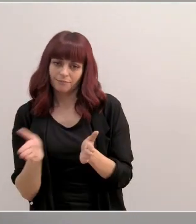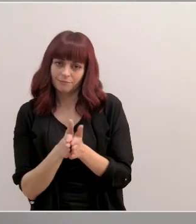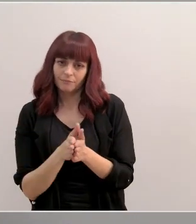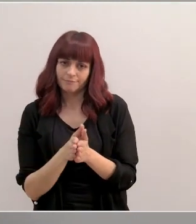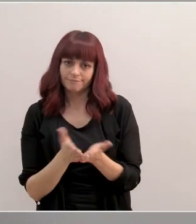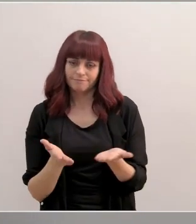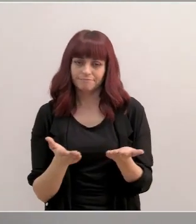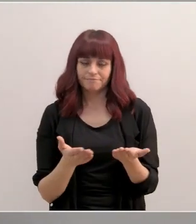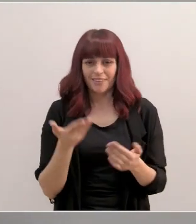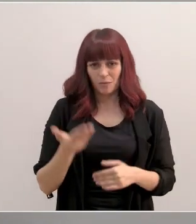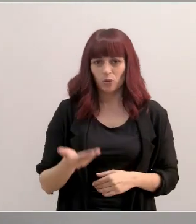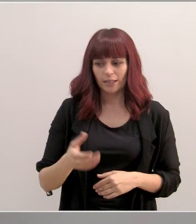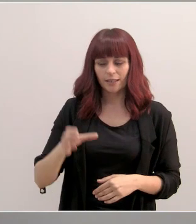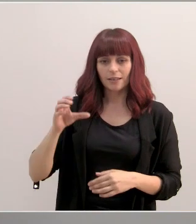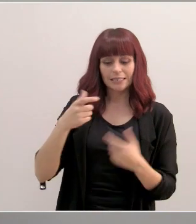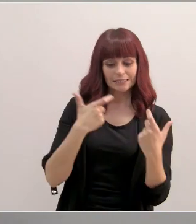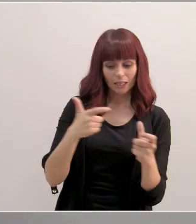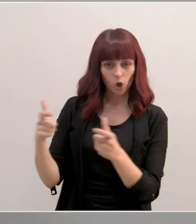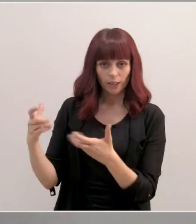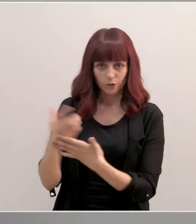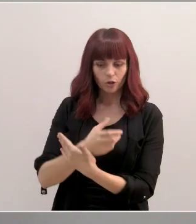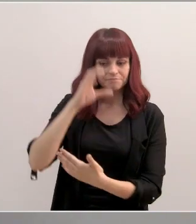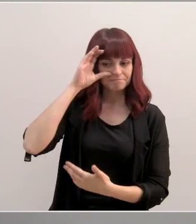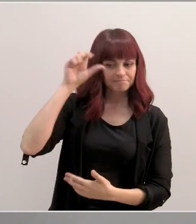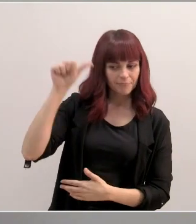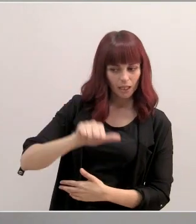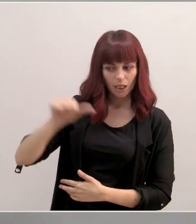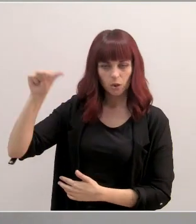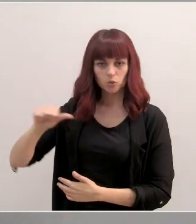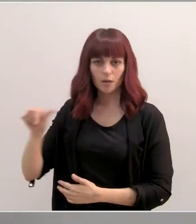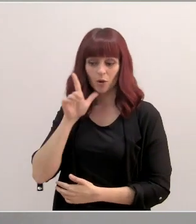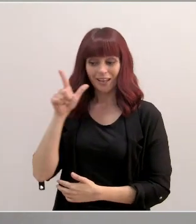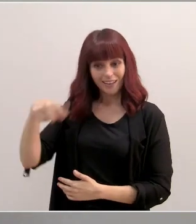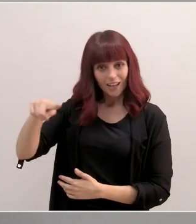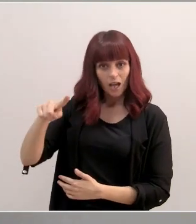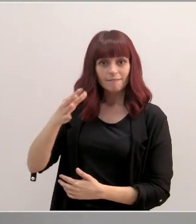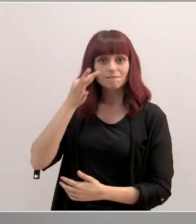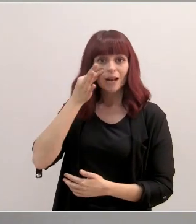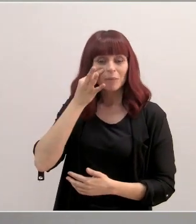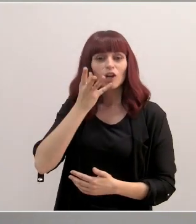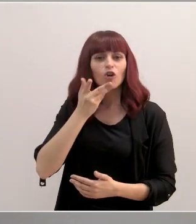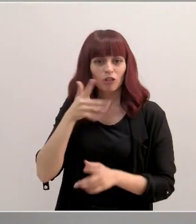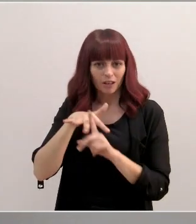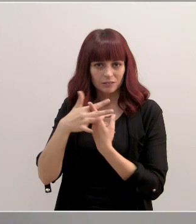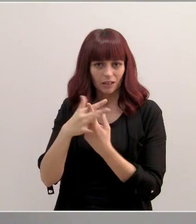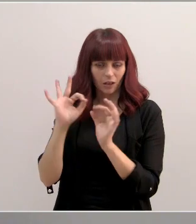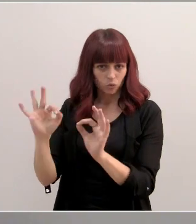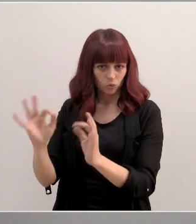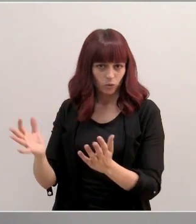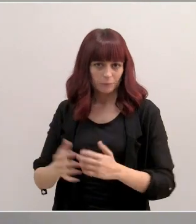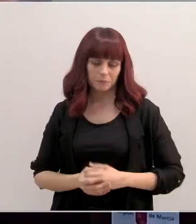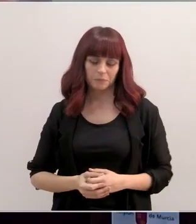importante escuchar a todos los sectores porque son quienes realmente, pues, conocen la realidad de su sector, ¿no?